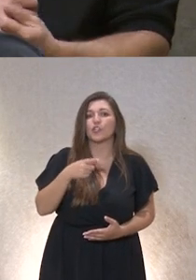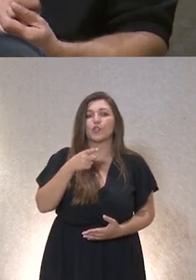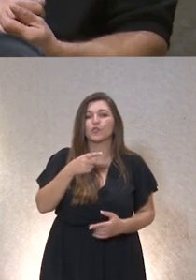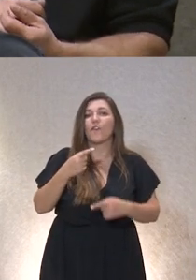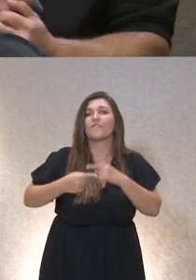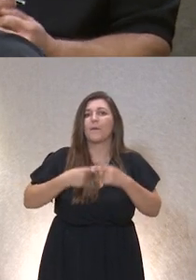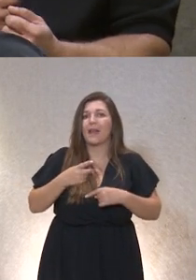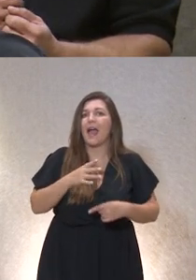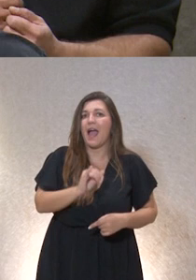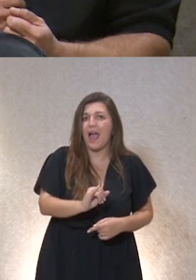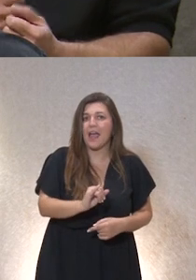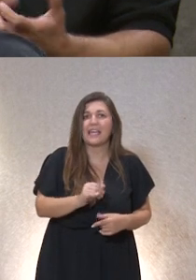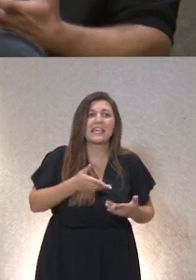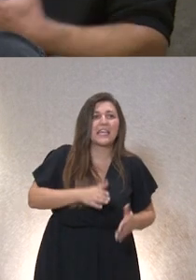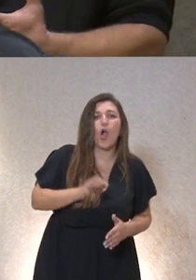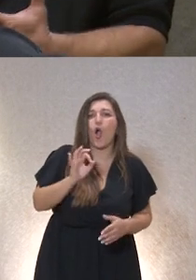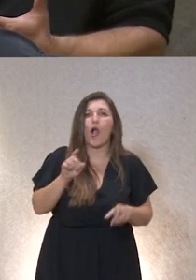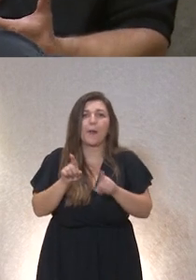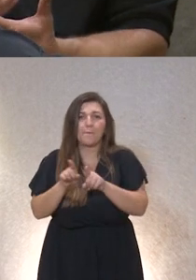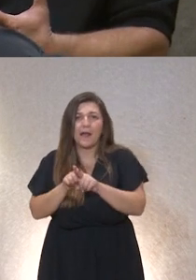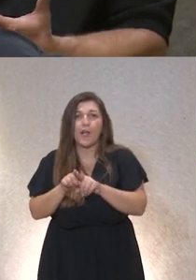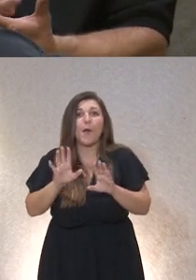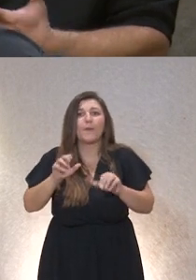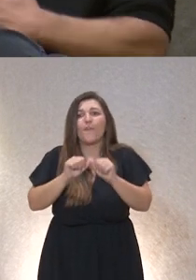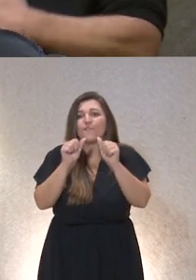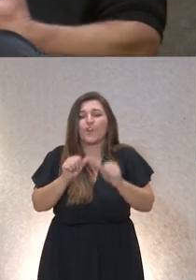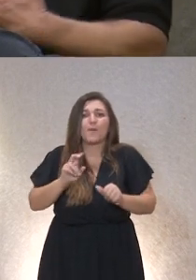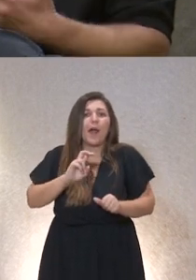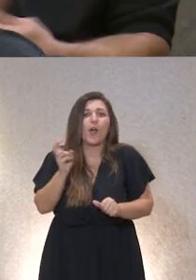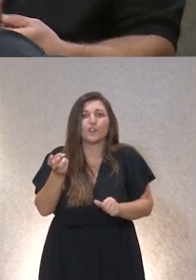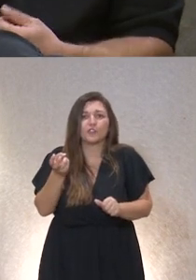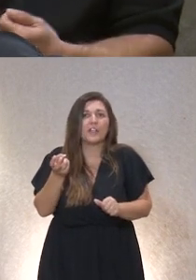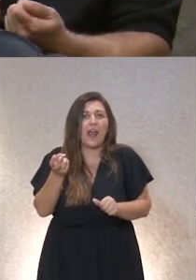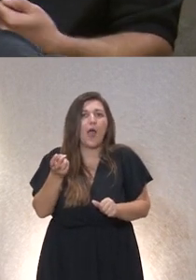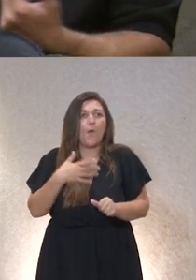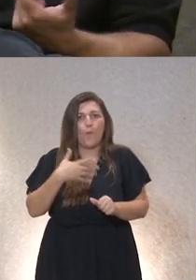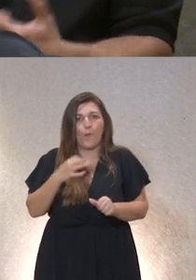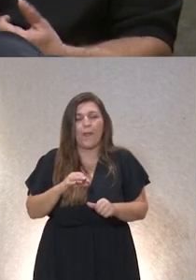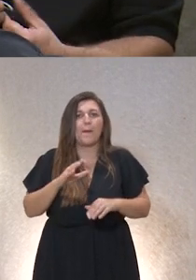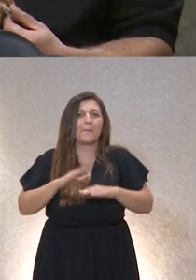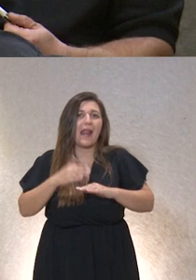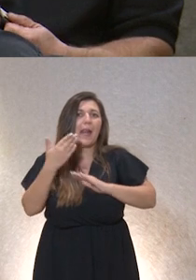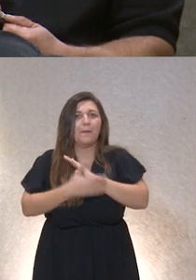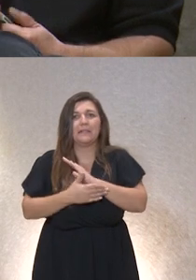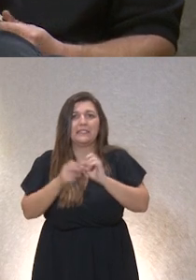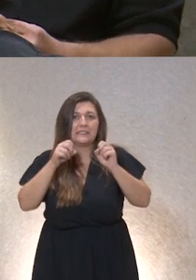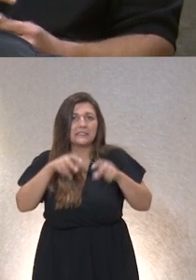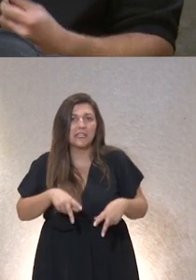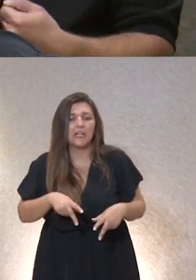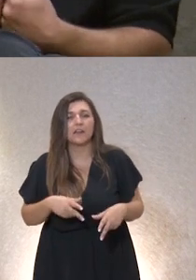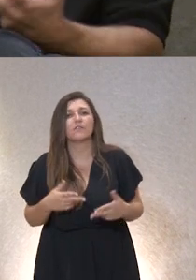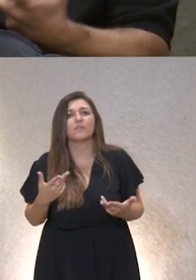familiares ¿no? hijos o hermanos pero que no tienen otros modos de apoyar para que no sean vulnerados y bueno pues será un trabajo en colaboración